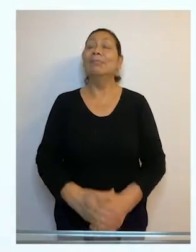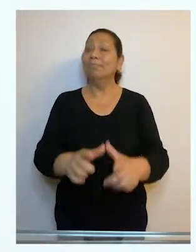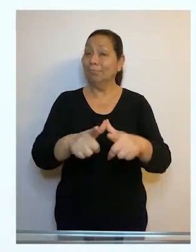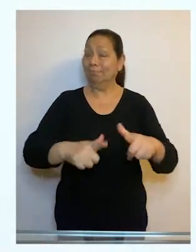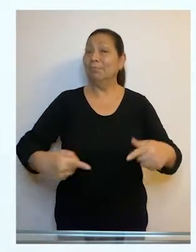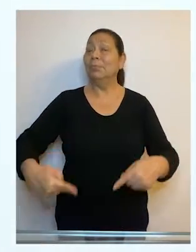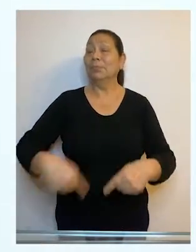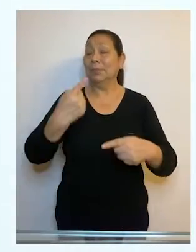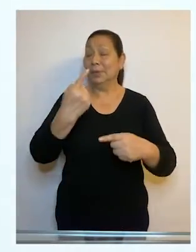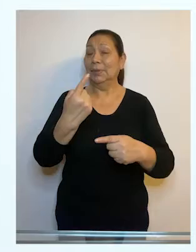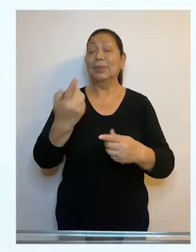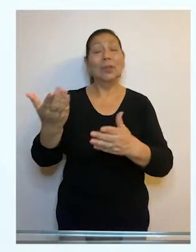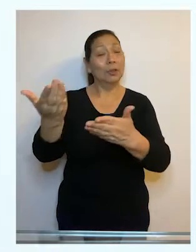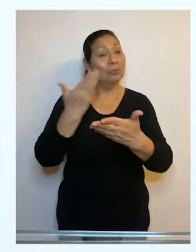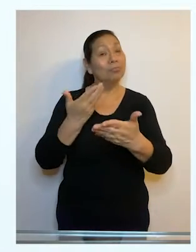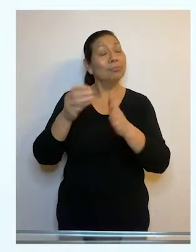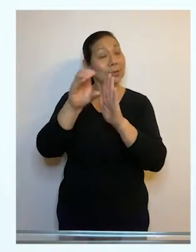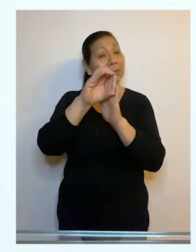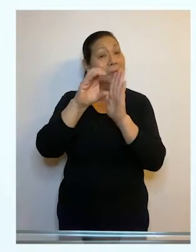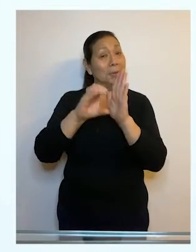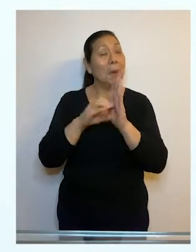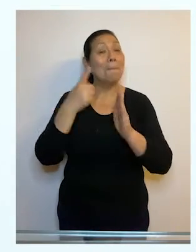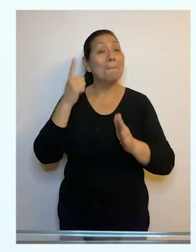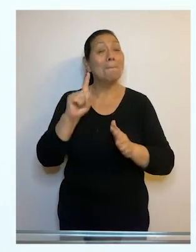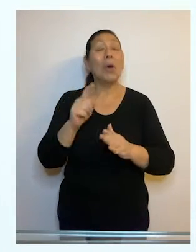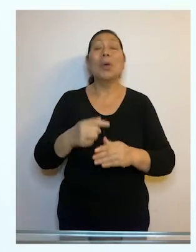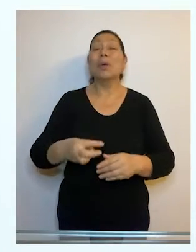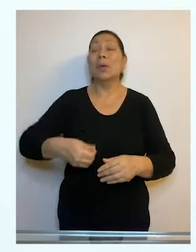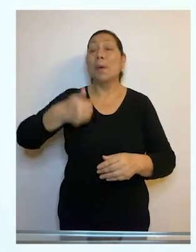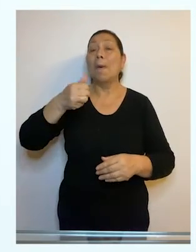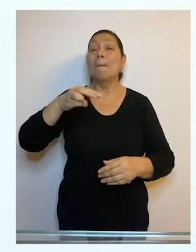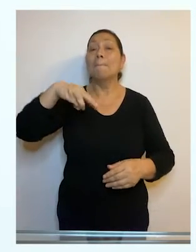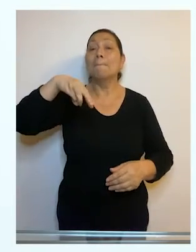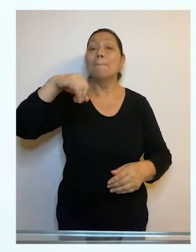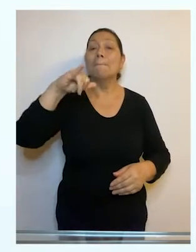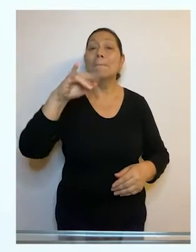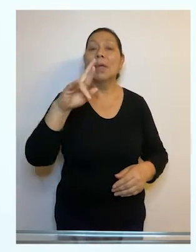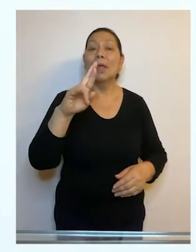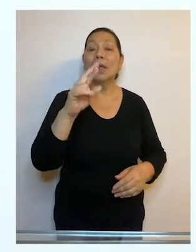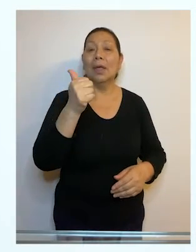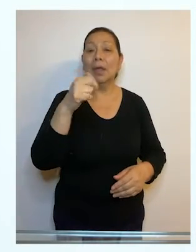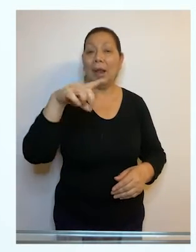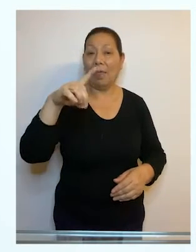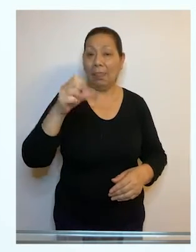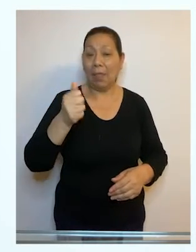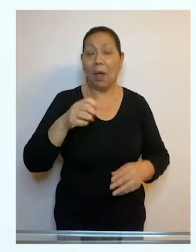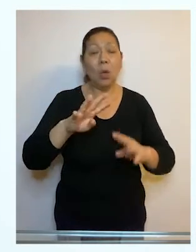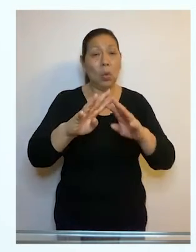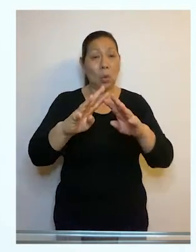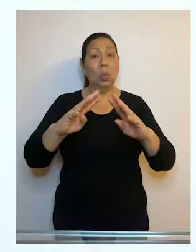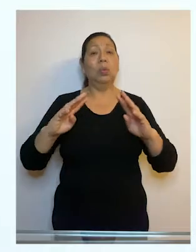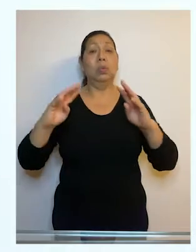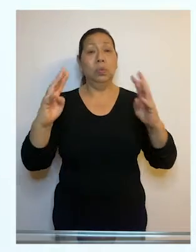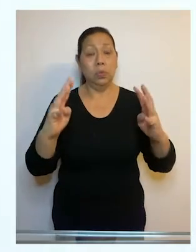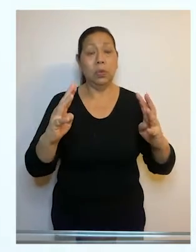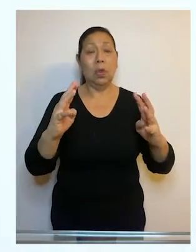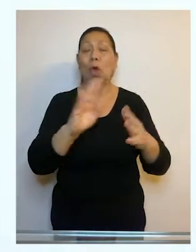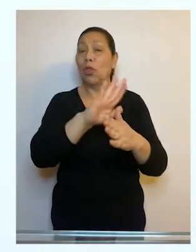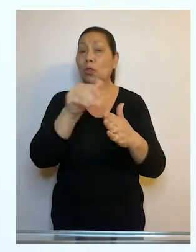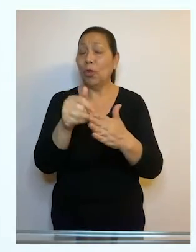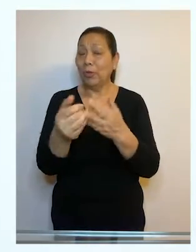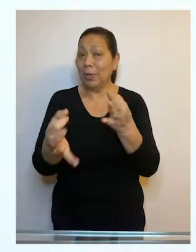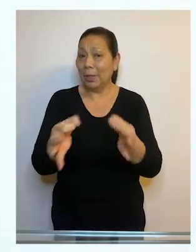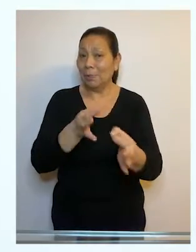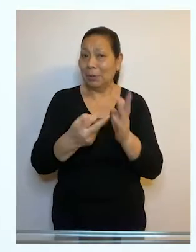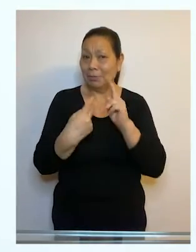La Sala Primera del Tribunal Constitucional, presidida por el magistrado Manuel Miranda Canales, desarrolló una audiencia pública.